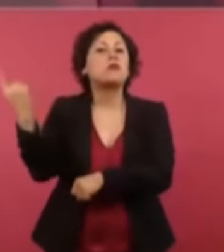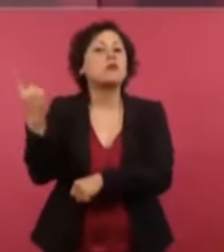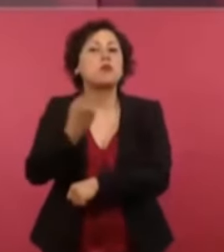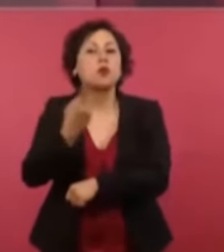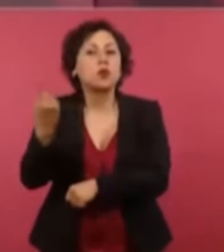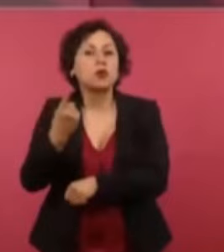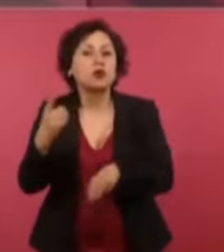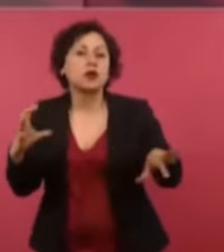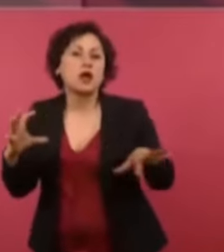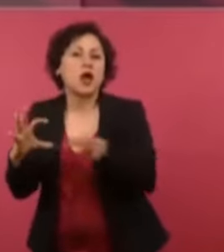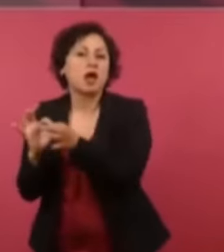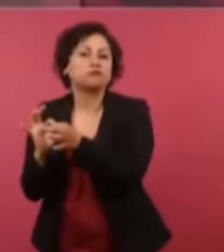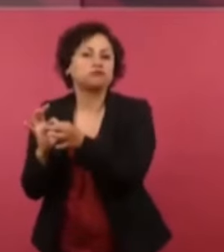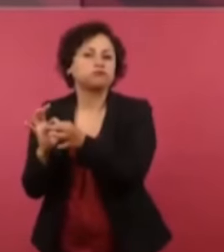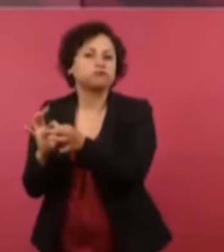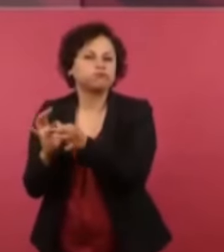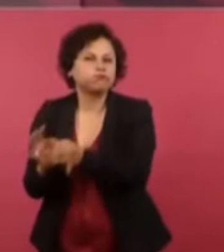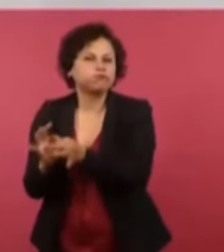sus culturas,